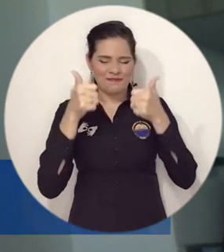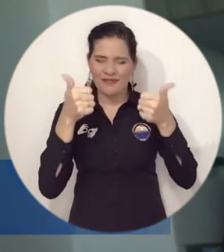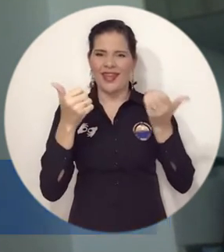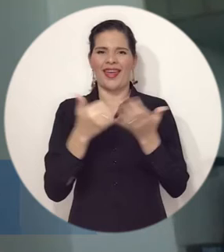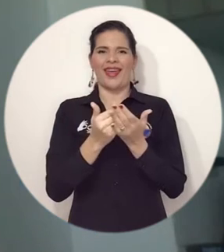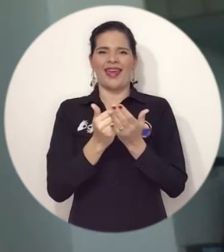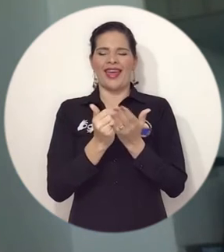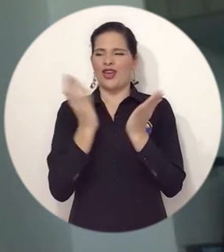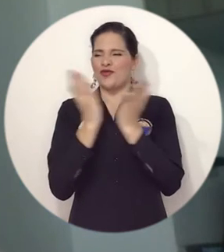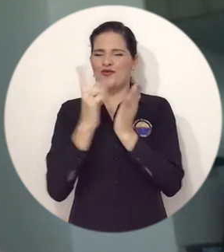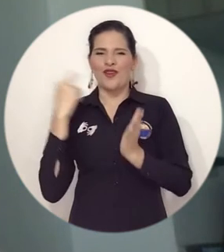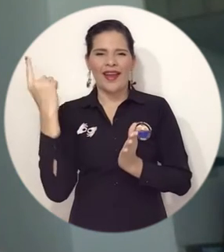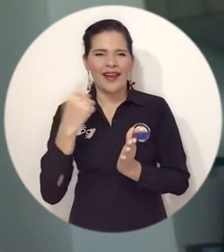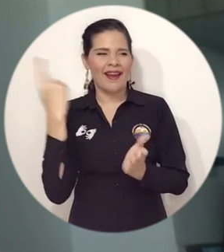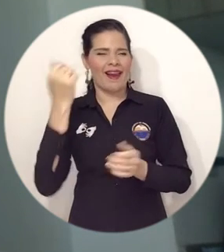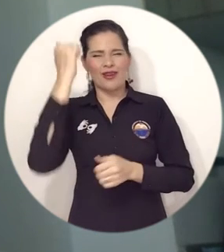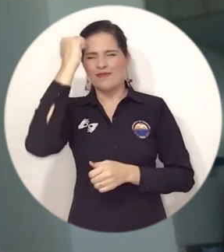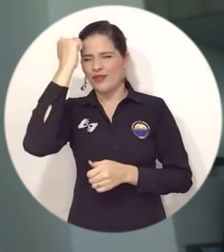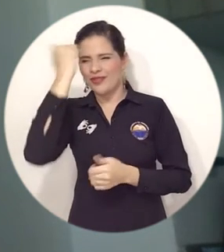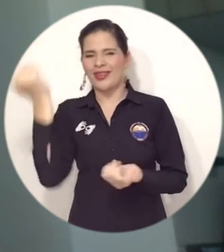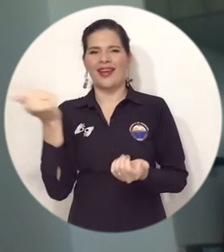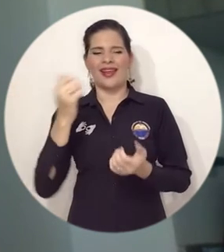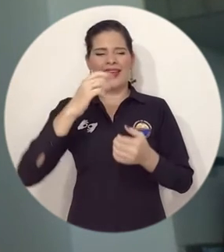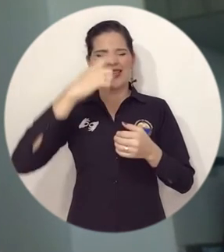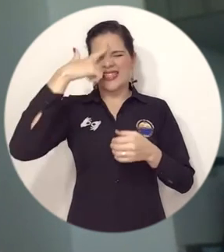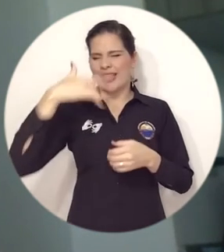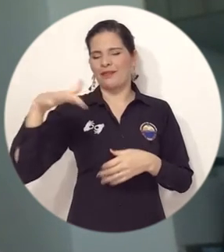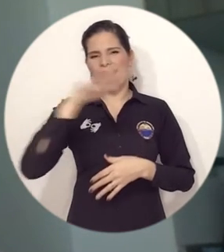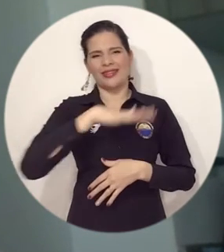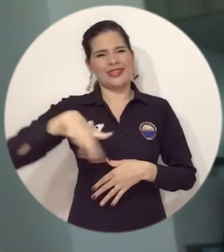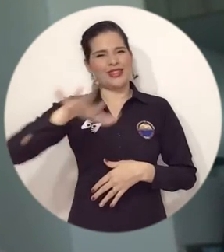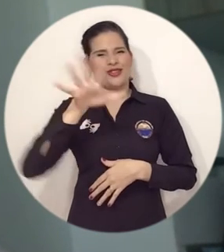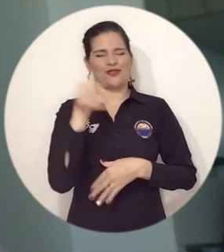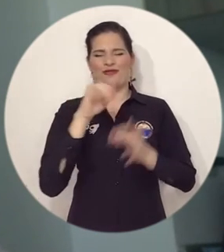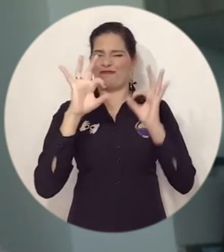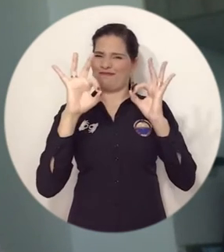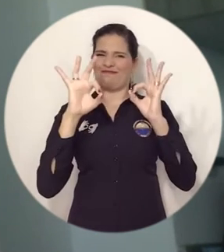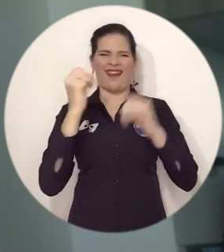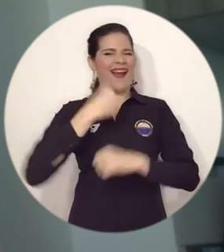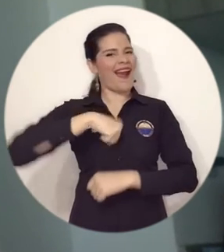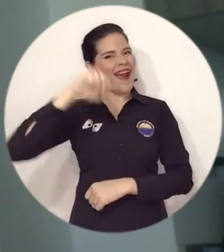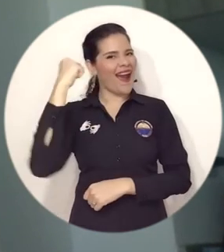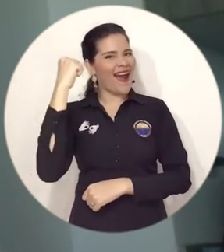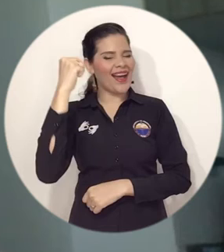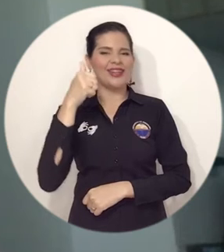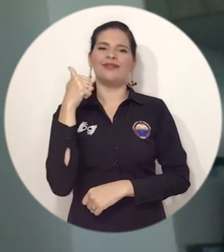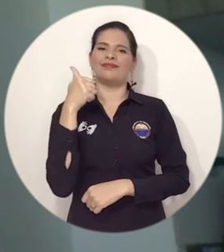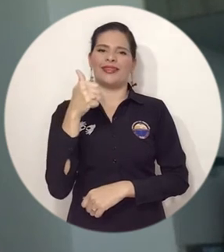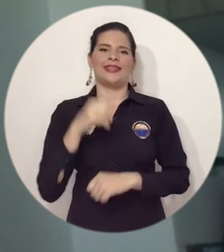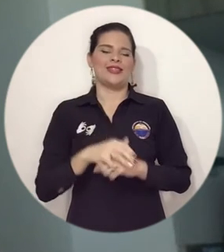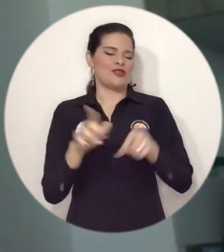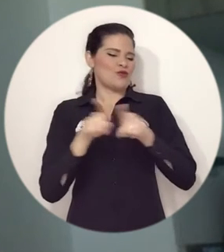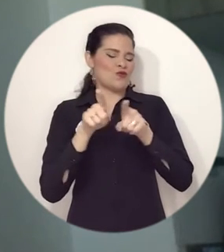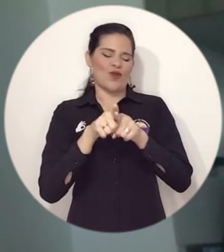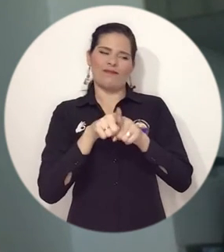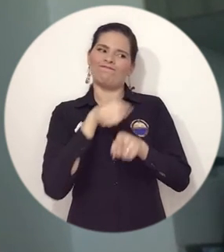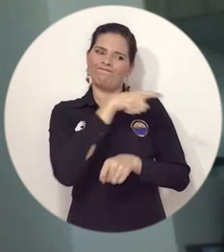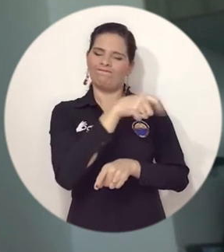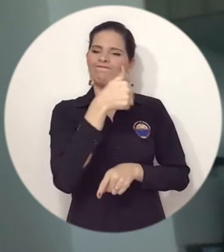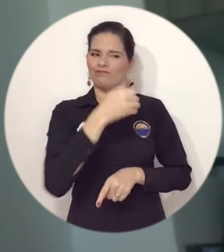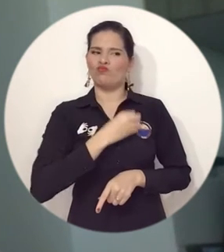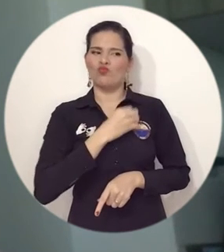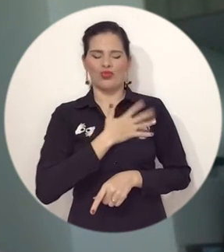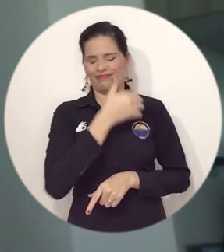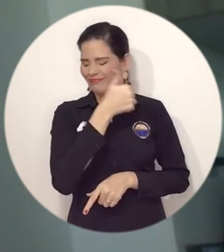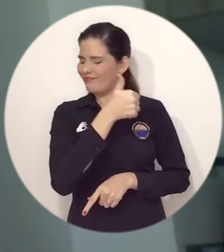generales, ganó la sociedad samaria y el mandalena. Creo que es un justo premio a una persona que realmente